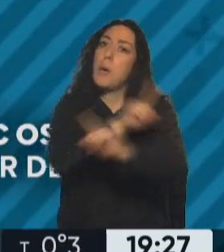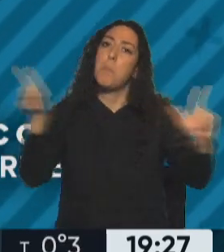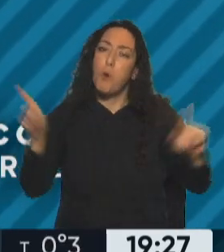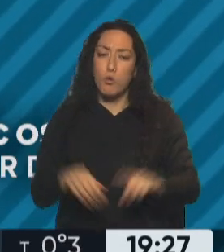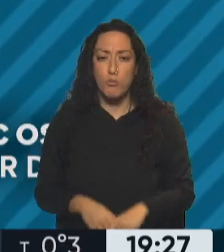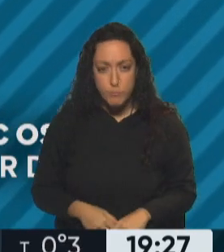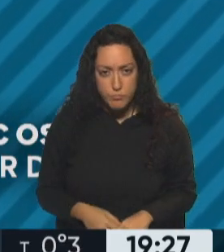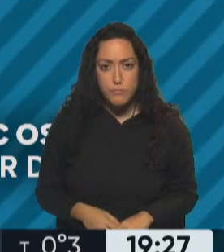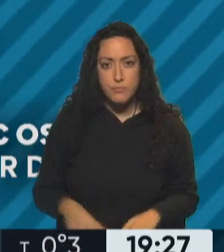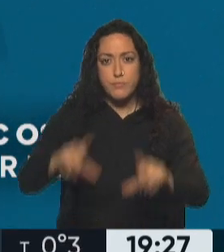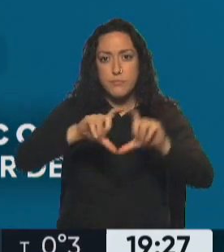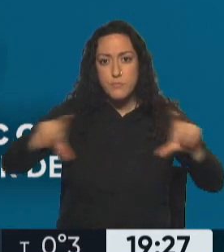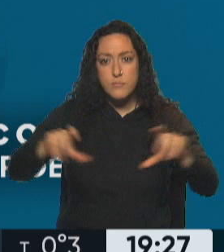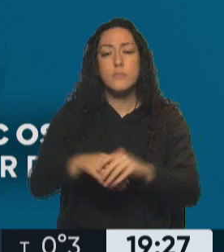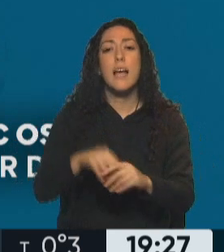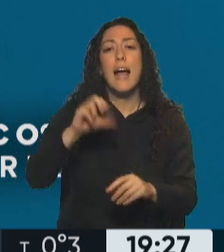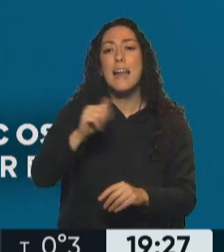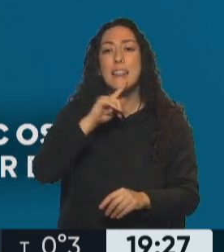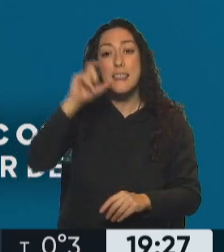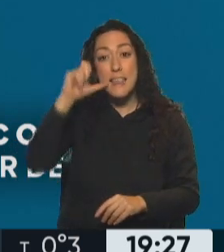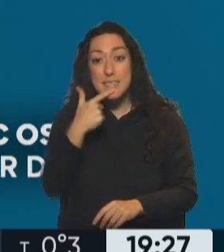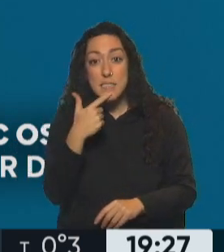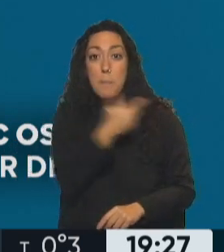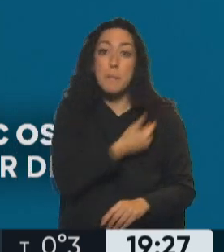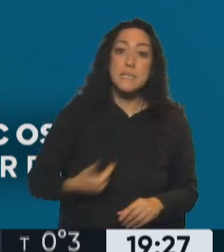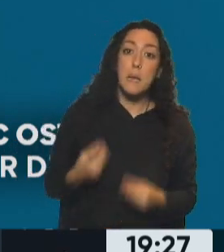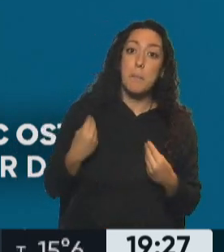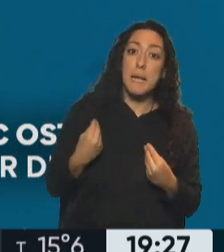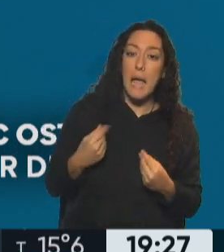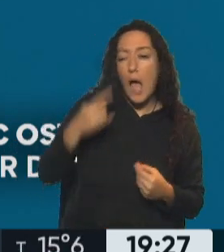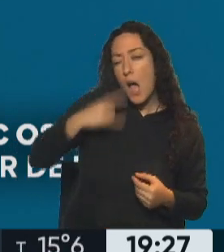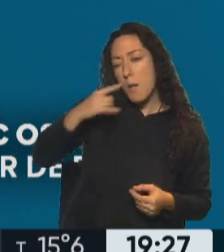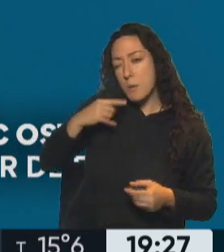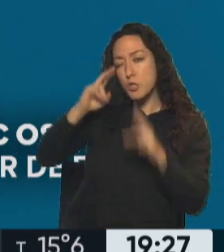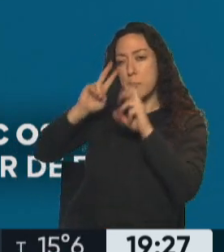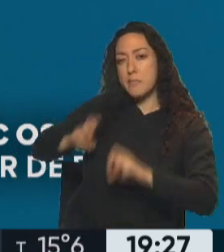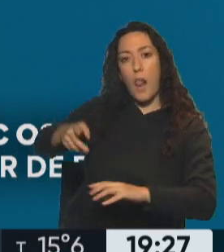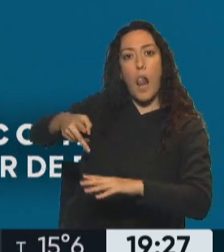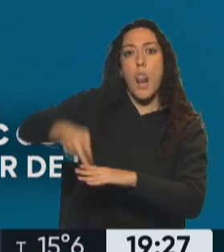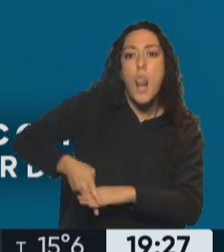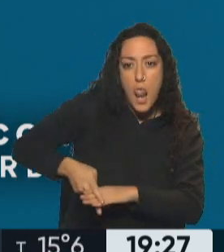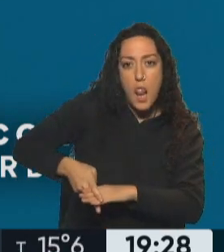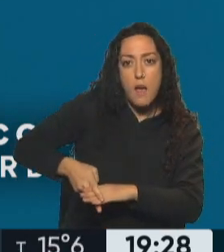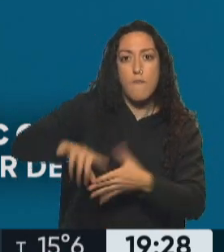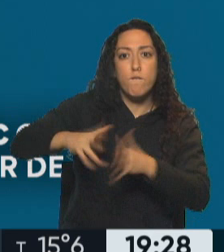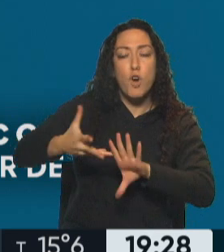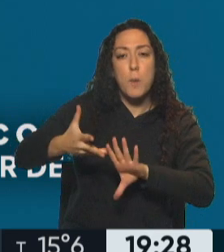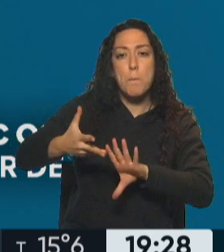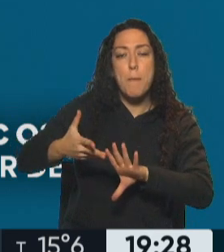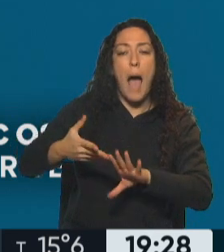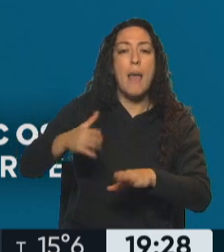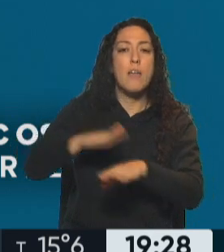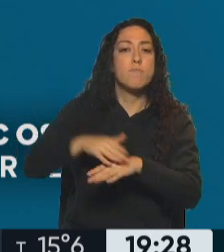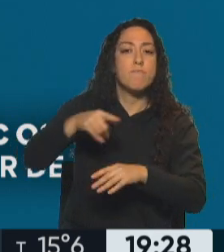Ahí compartimos la textual. Horacio Cartes utilizó la presidencia para obstruir una investigación de crimen transnacional que